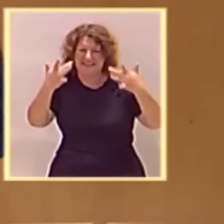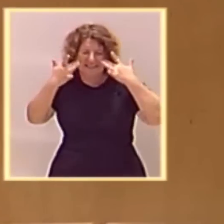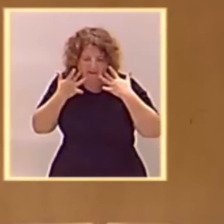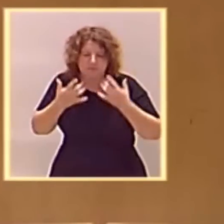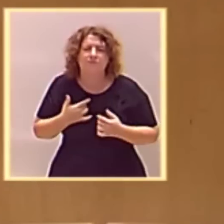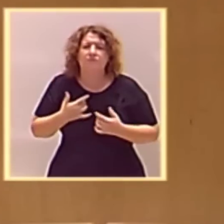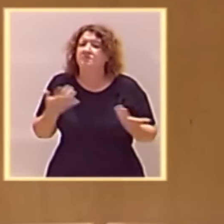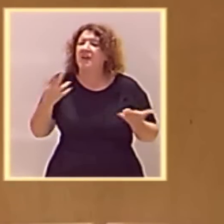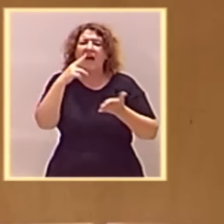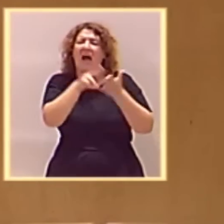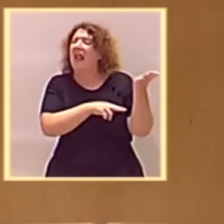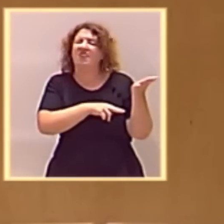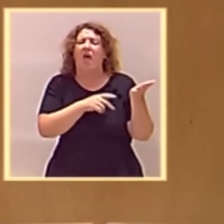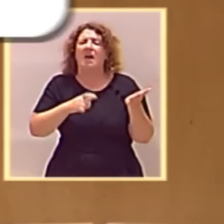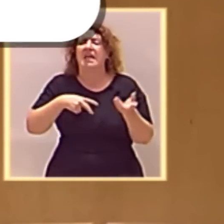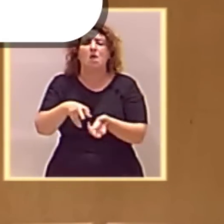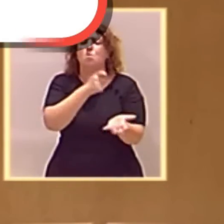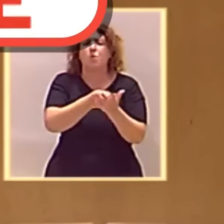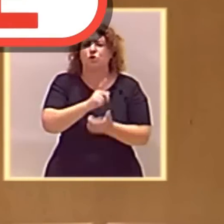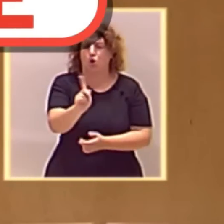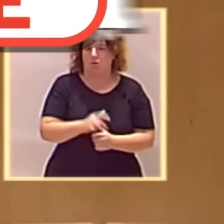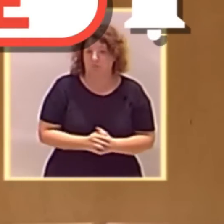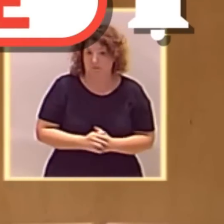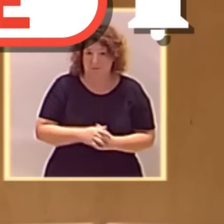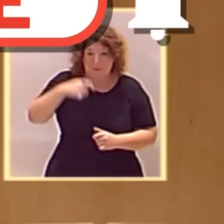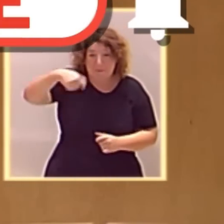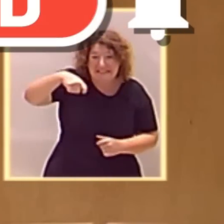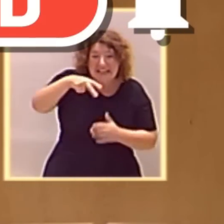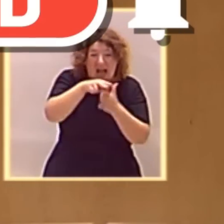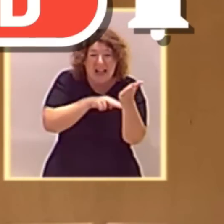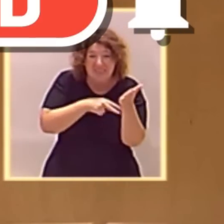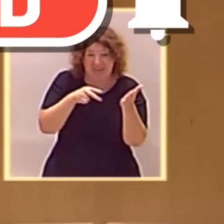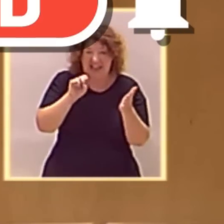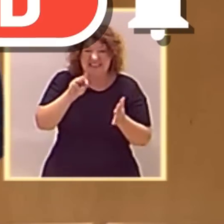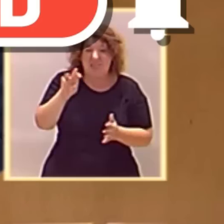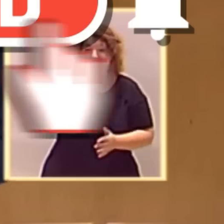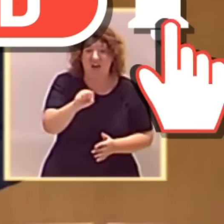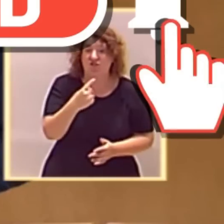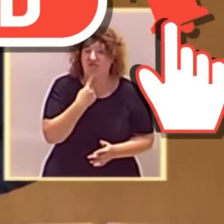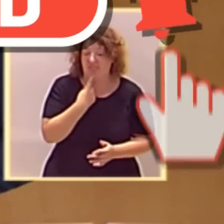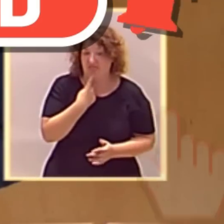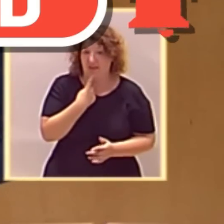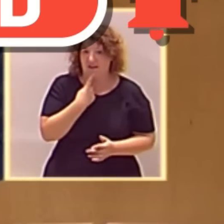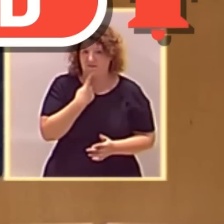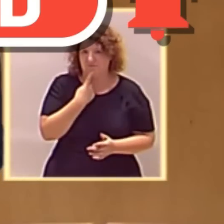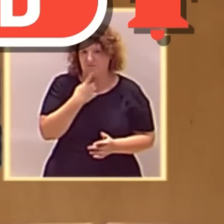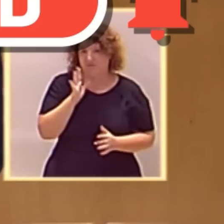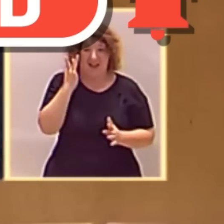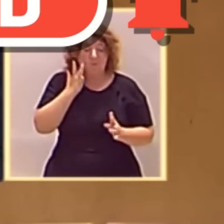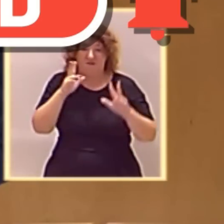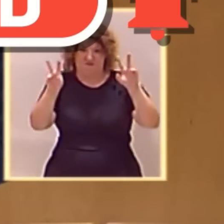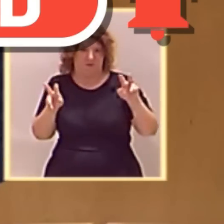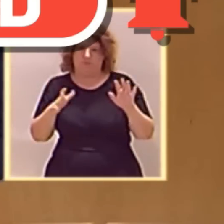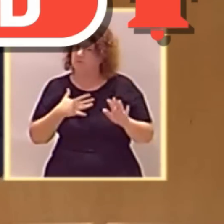en lo rural, no se pagan impuestos. Lo dijo el presidente de la Junta de Galicia durante 13 años. Cierro comillas. Algo que, además de ser